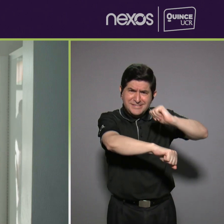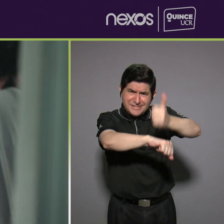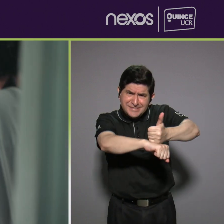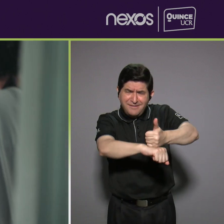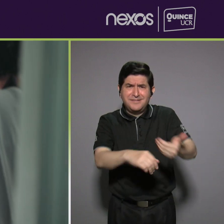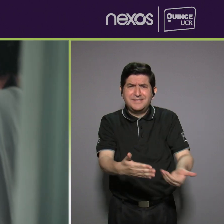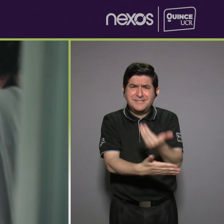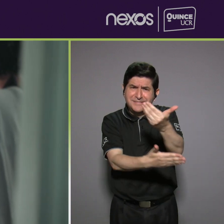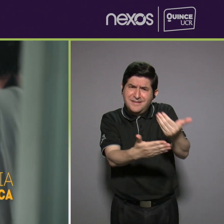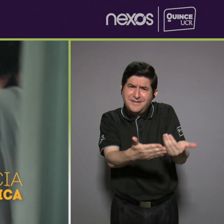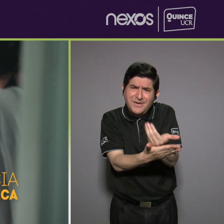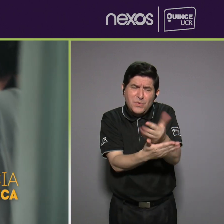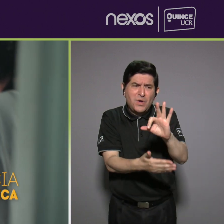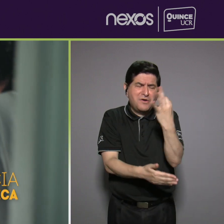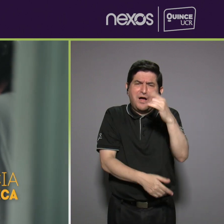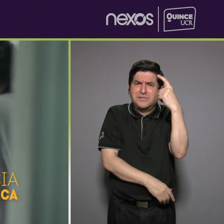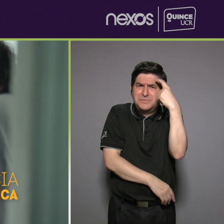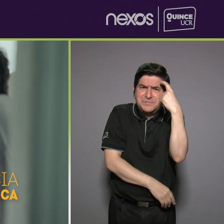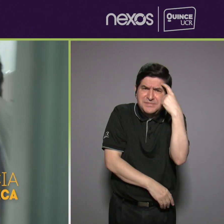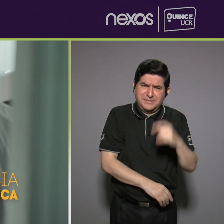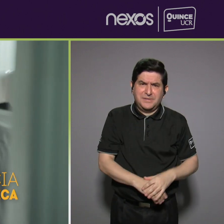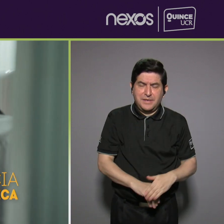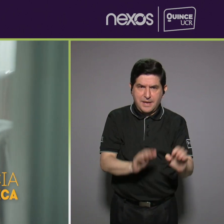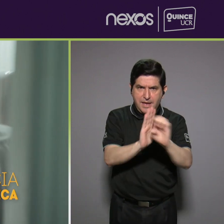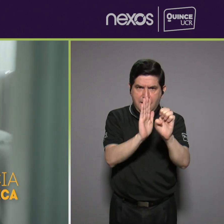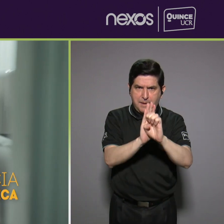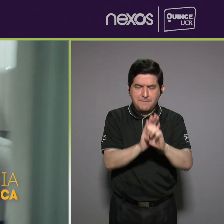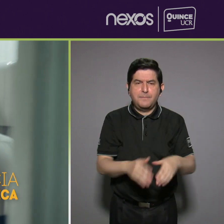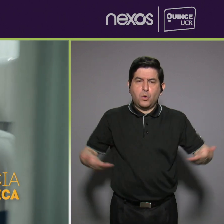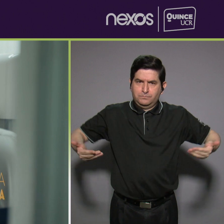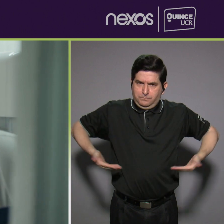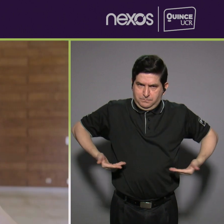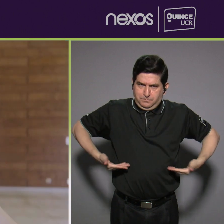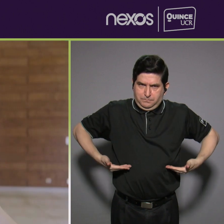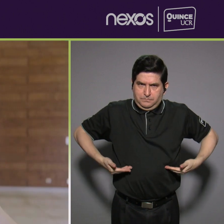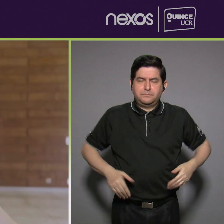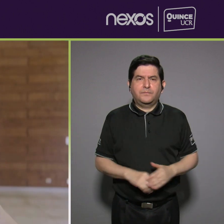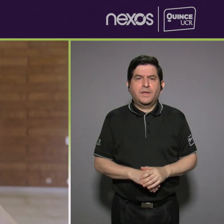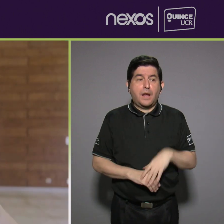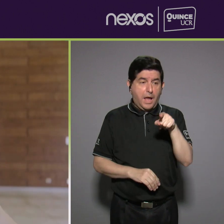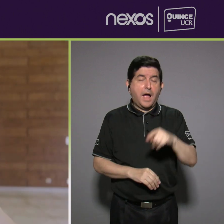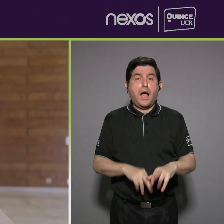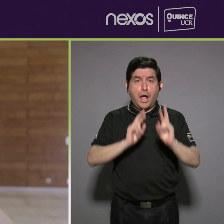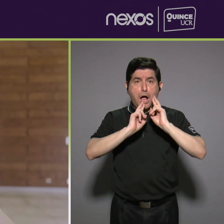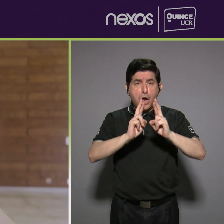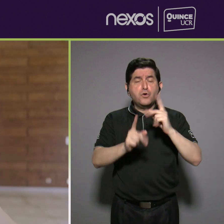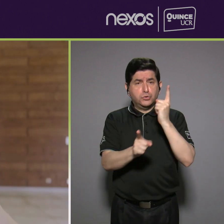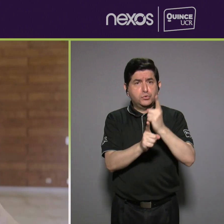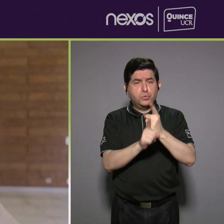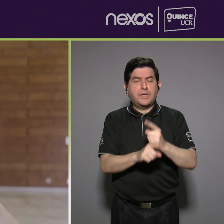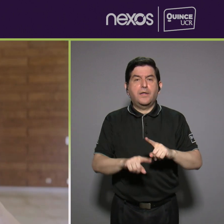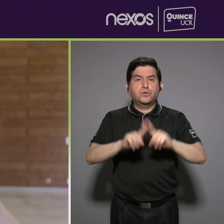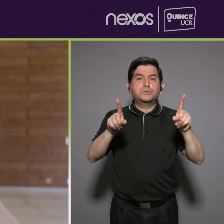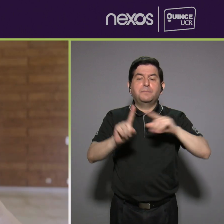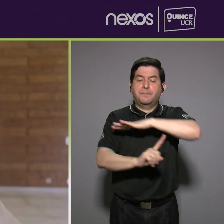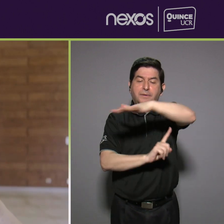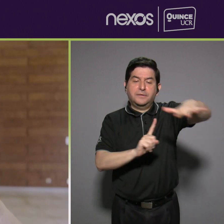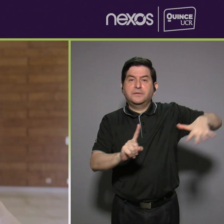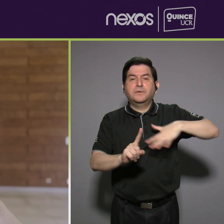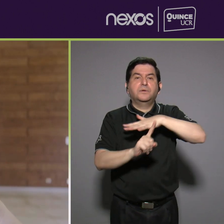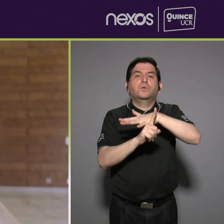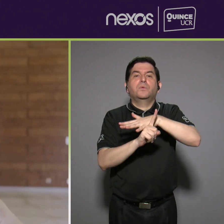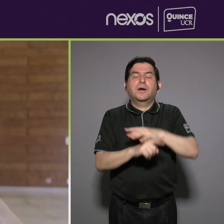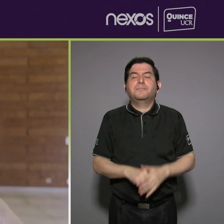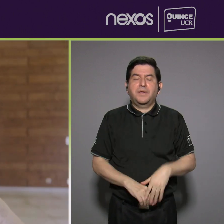nuevas formas de pensar por parte, por ejemplo, de los entrenadores para que se den los resultados adecuados bajo un entorno de